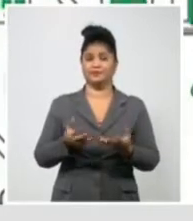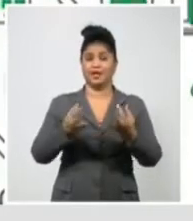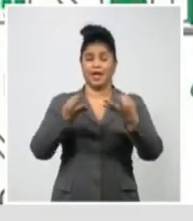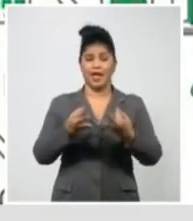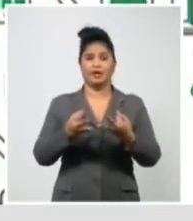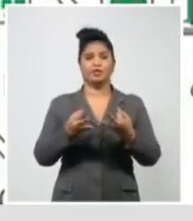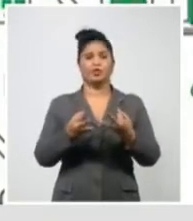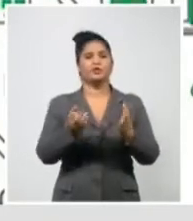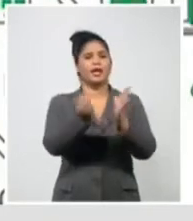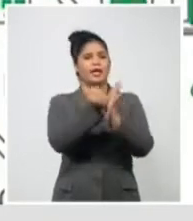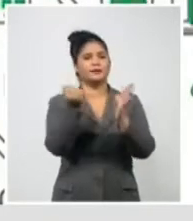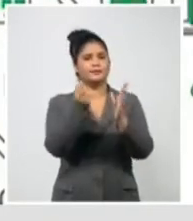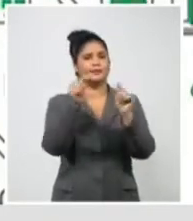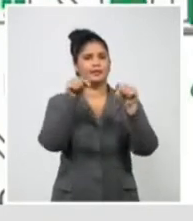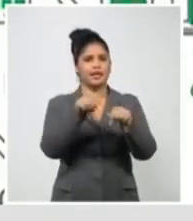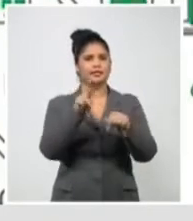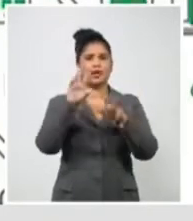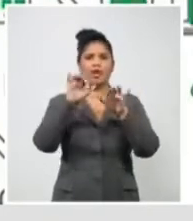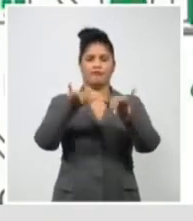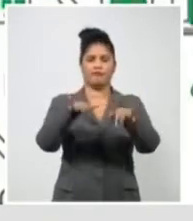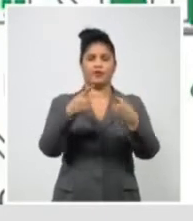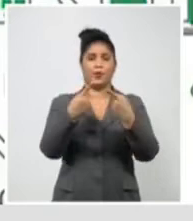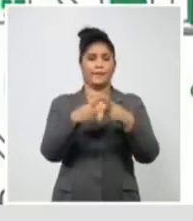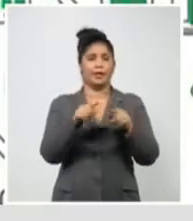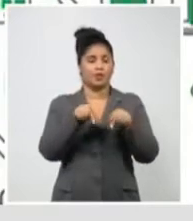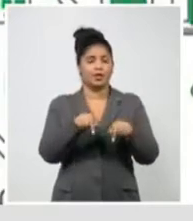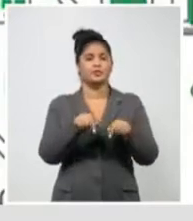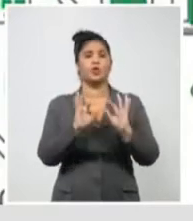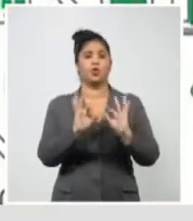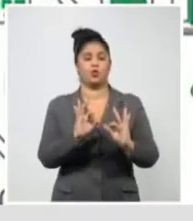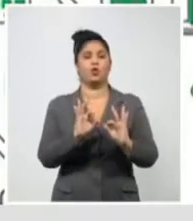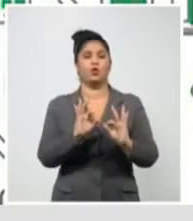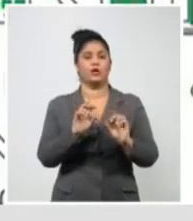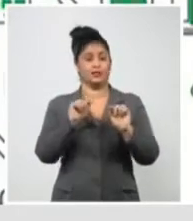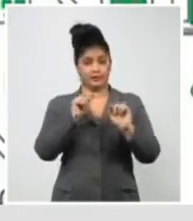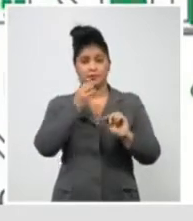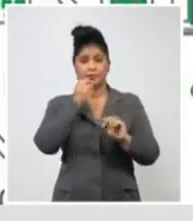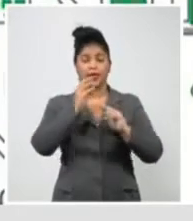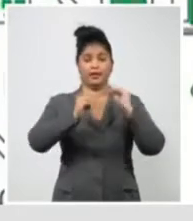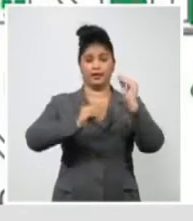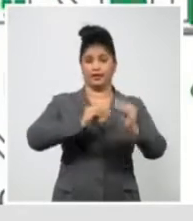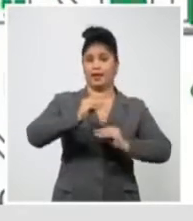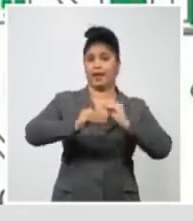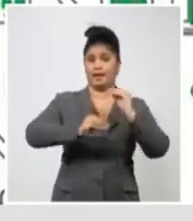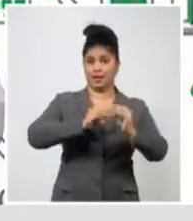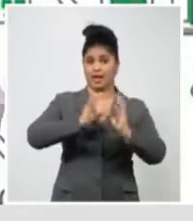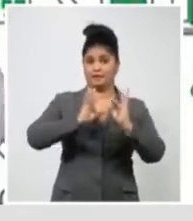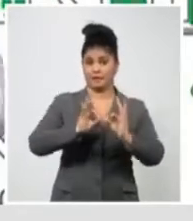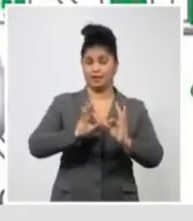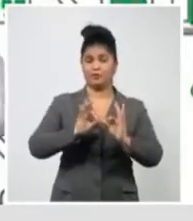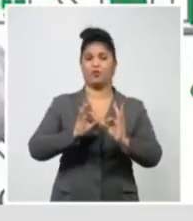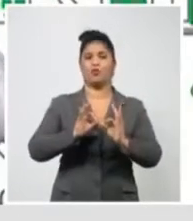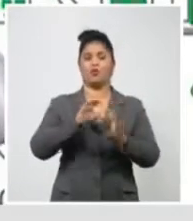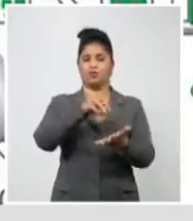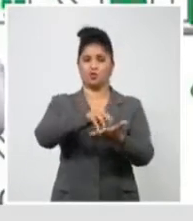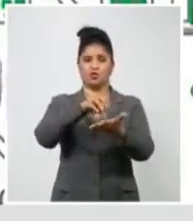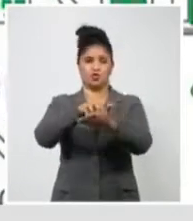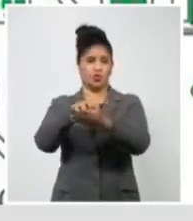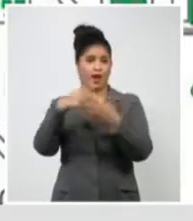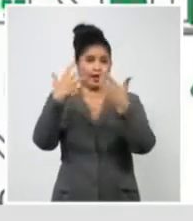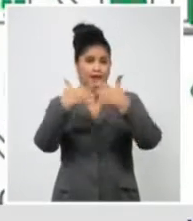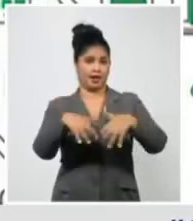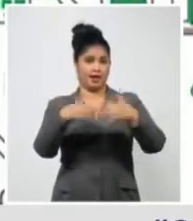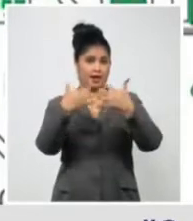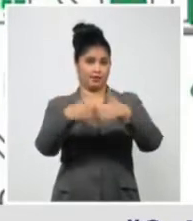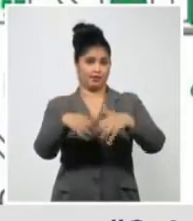pero es algo que está entre las posibilidades, se produzcan nuevas variantes, y lógicamente, los productores de vacunas tienen que estar por delante en este